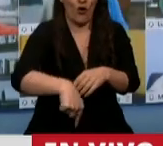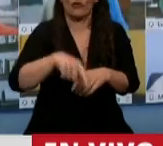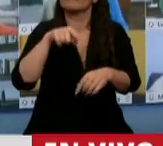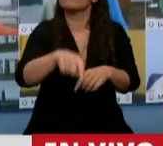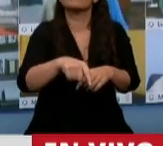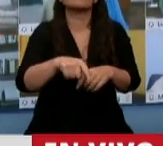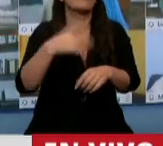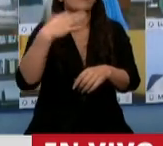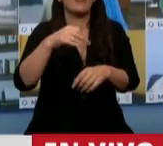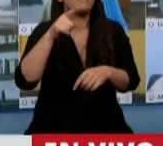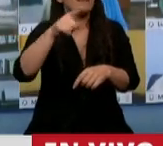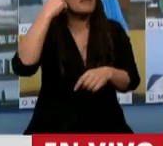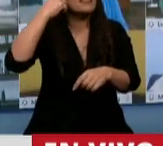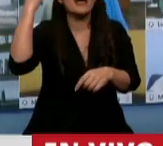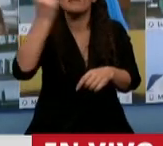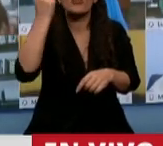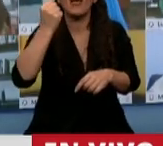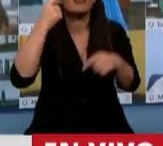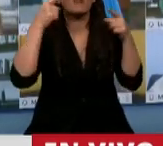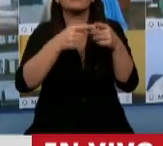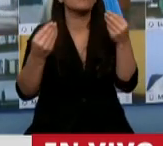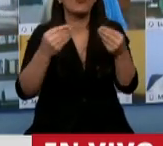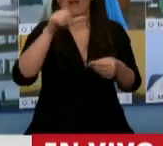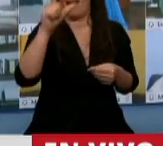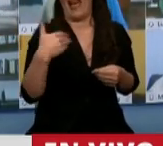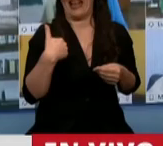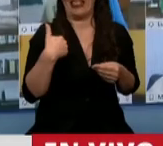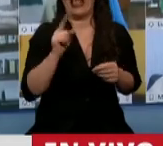Argentina sin ningún tipo de egoísmos. Muchísimas gracias.